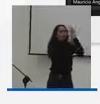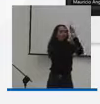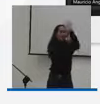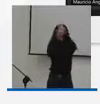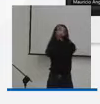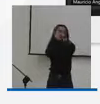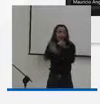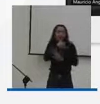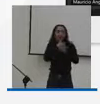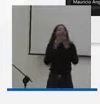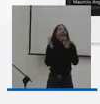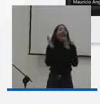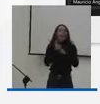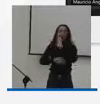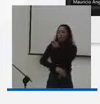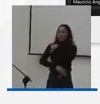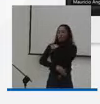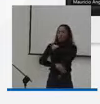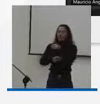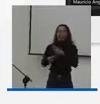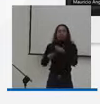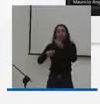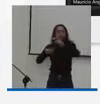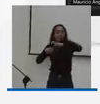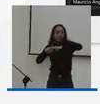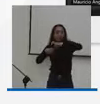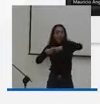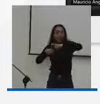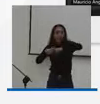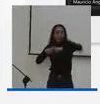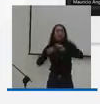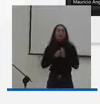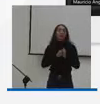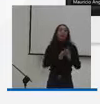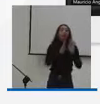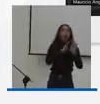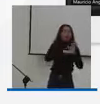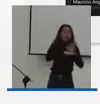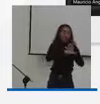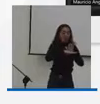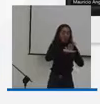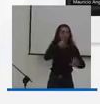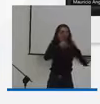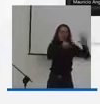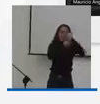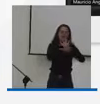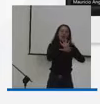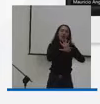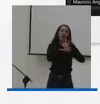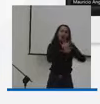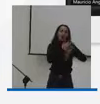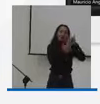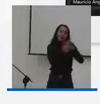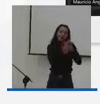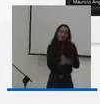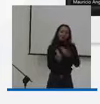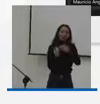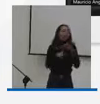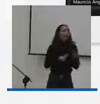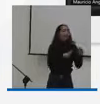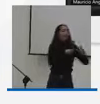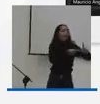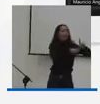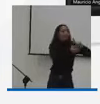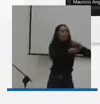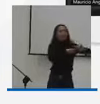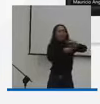ministerio para la federación el caso de los entes departamentales para las ligas y asociaciones deportivas departamentales y para